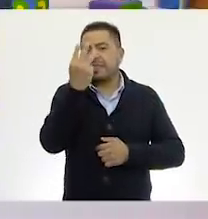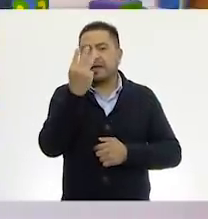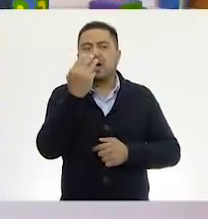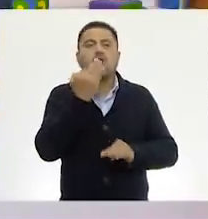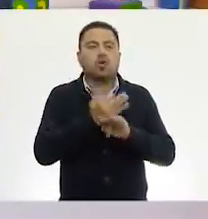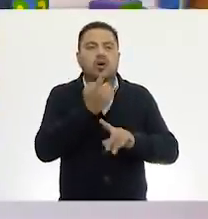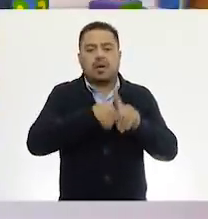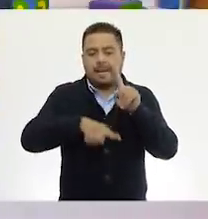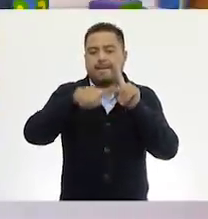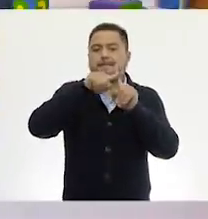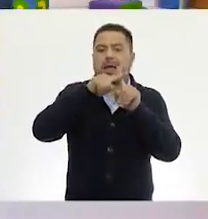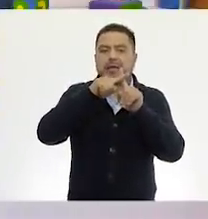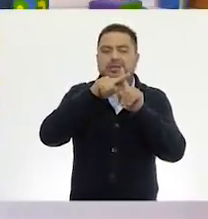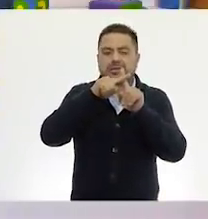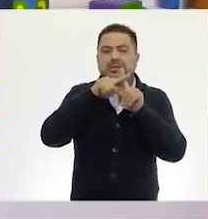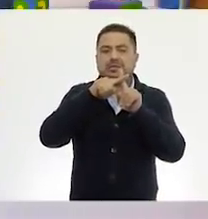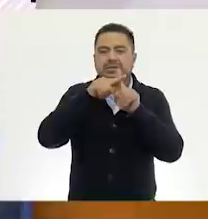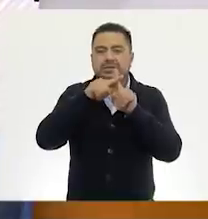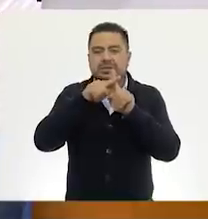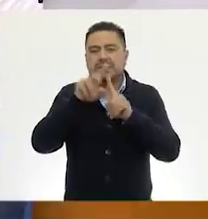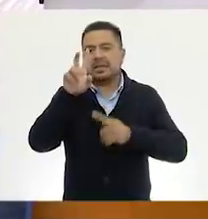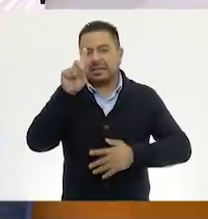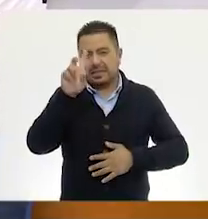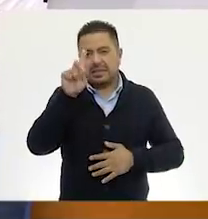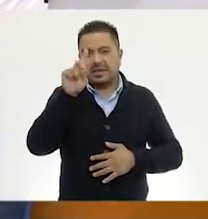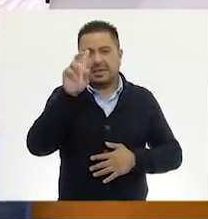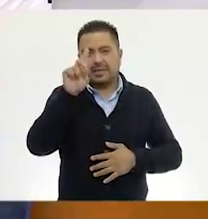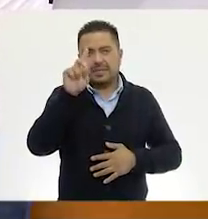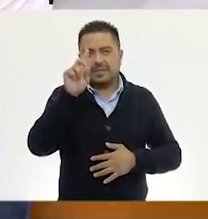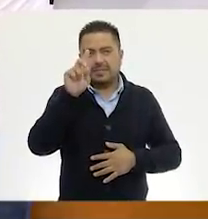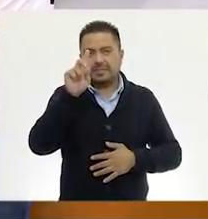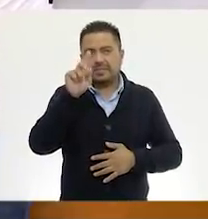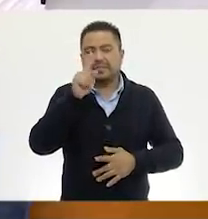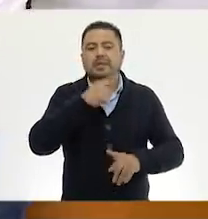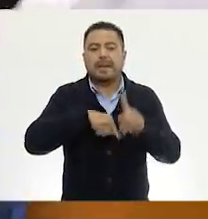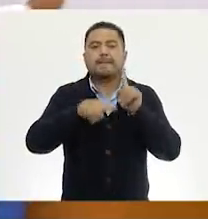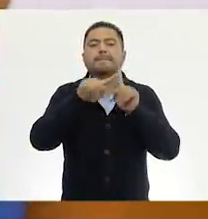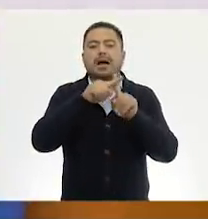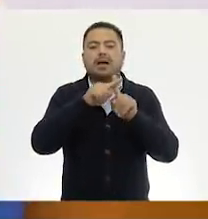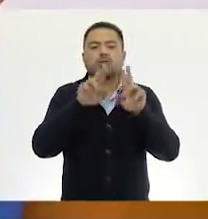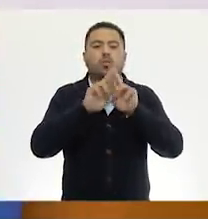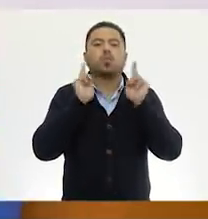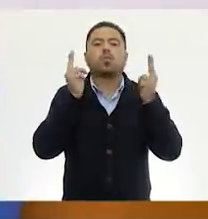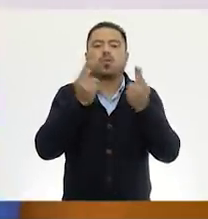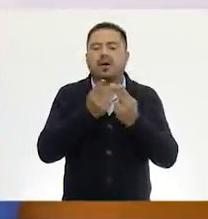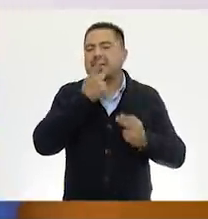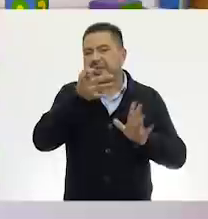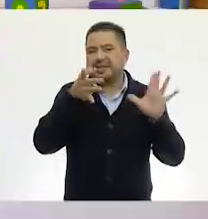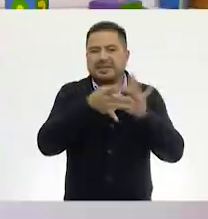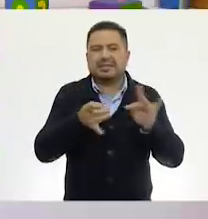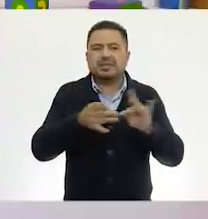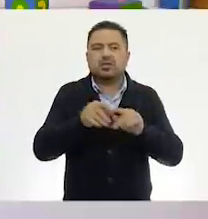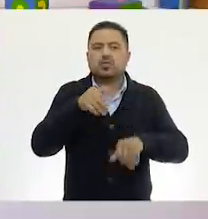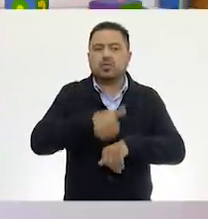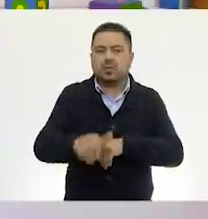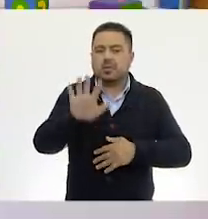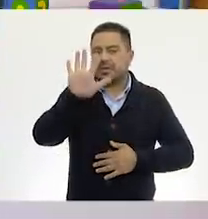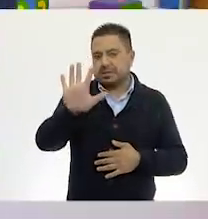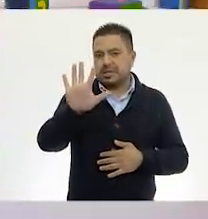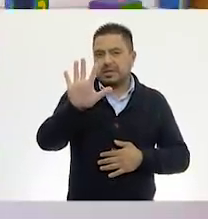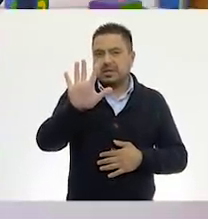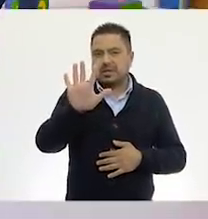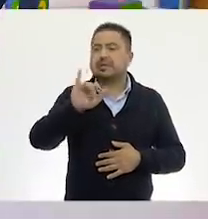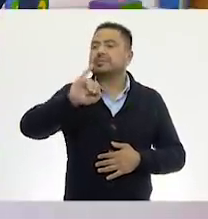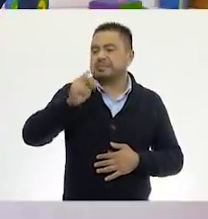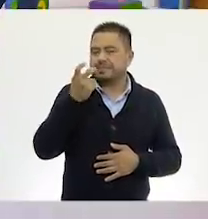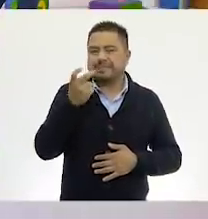realiza otra pequeña suma. Más 30. 30. Y las unidades, dijimos que eran el número... 5. 5.